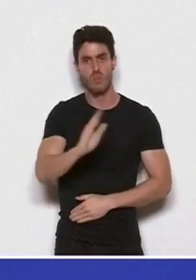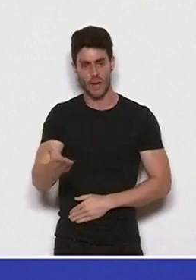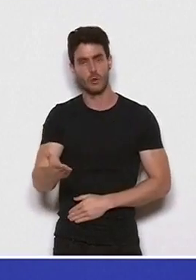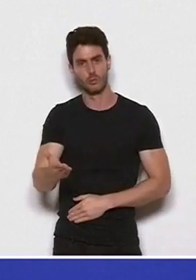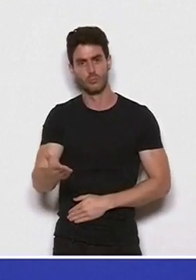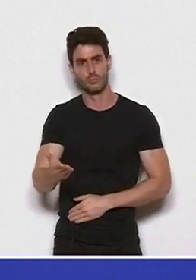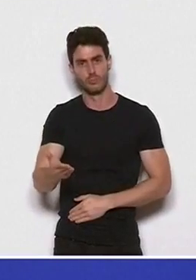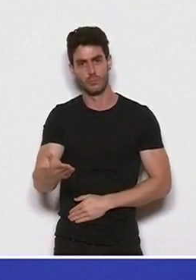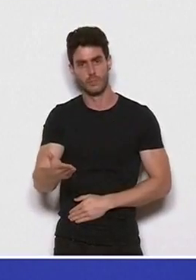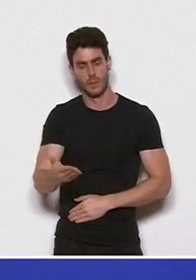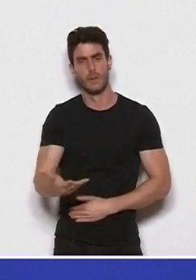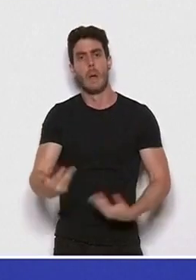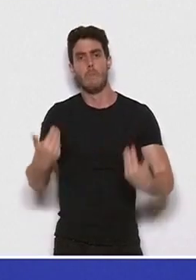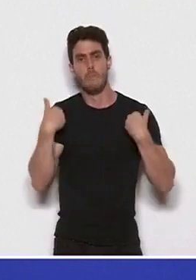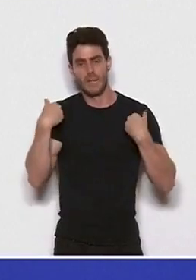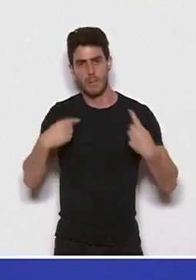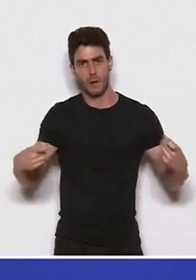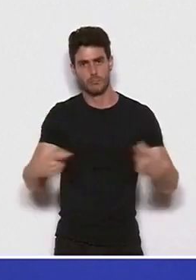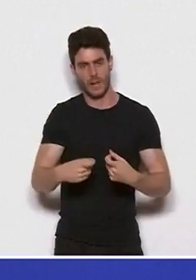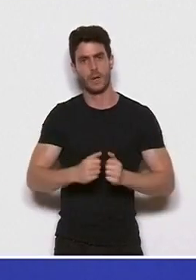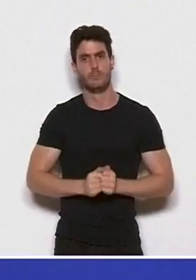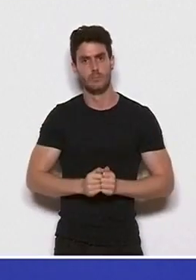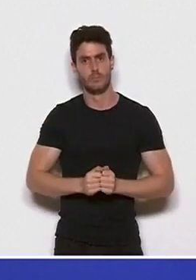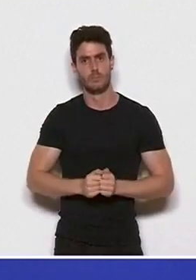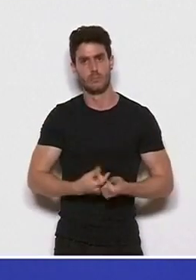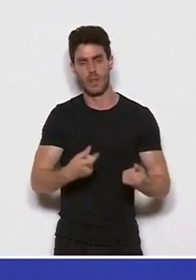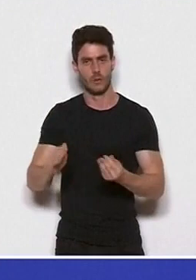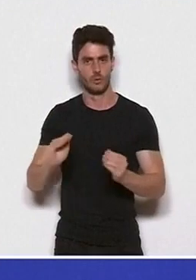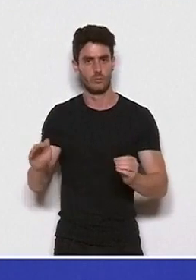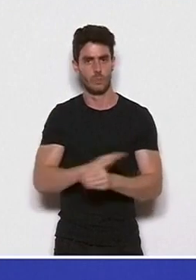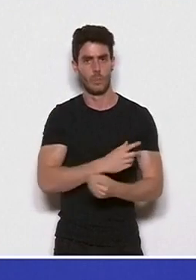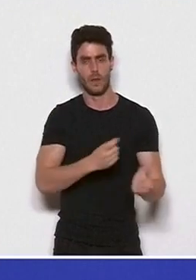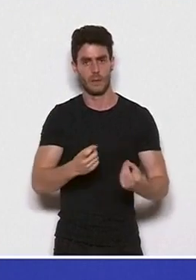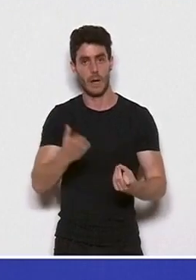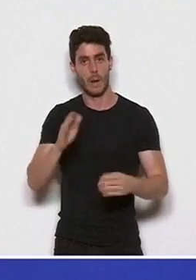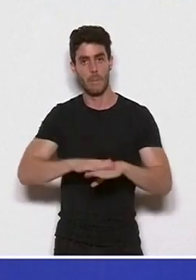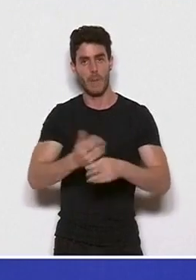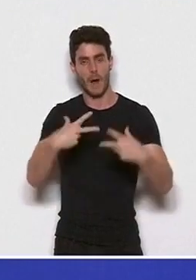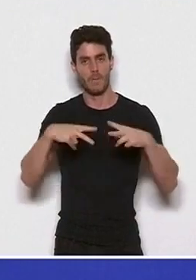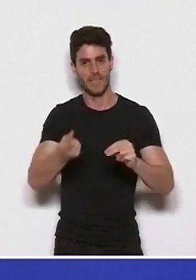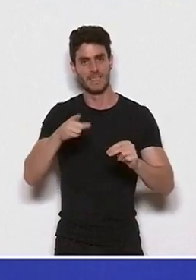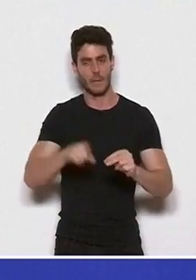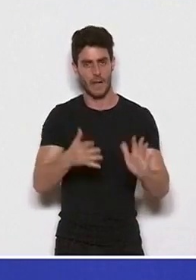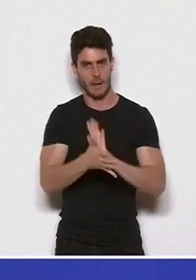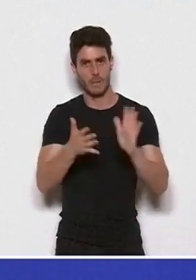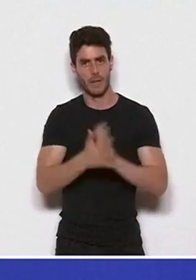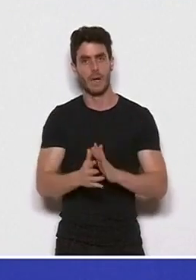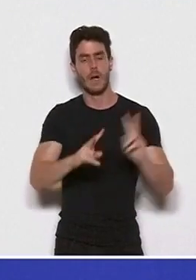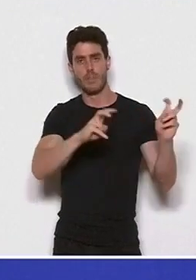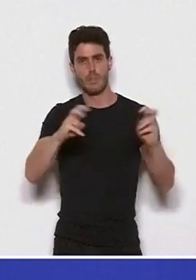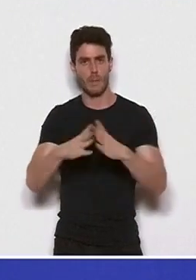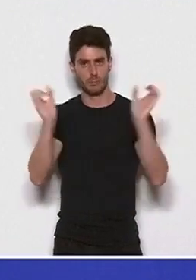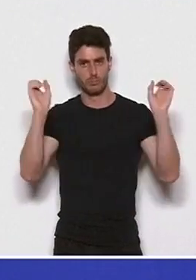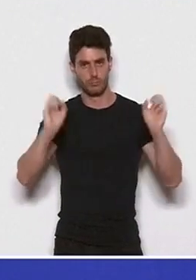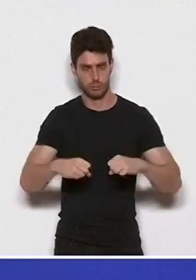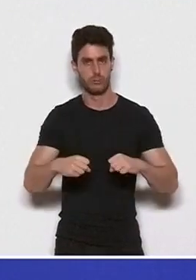las víctimas de la guerra. Para concluir, me gustaría compartir con ustedes los asuntos que hemos abordado en la última de nuestras sesiones